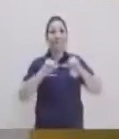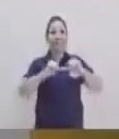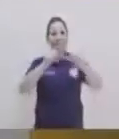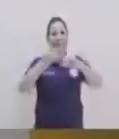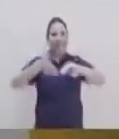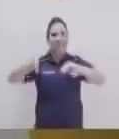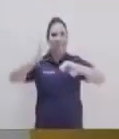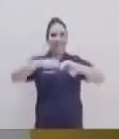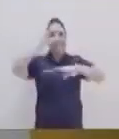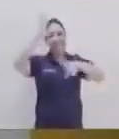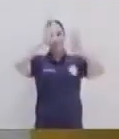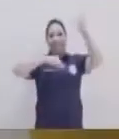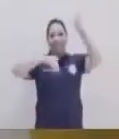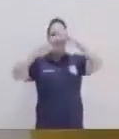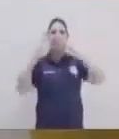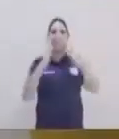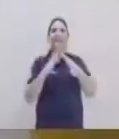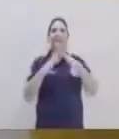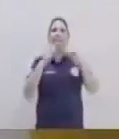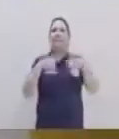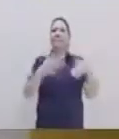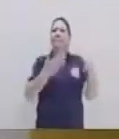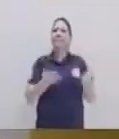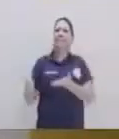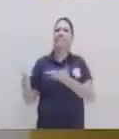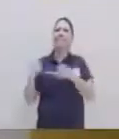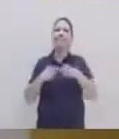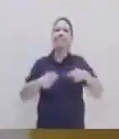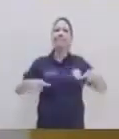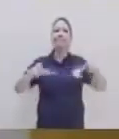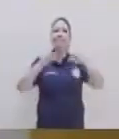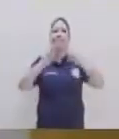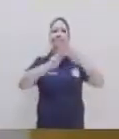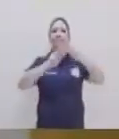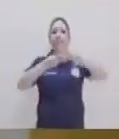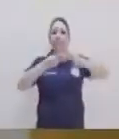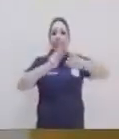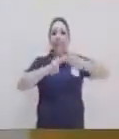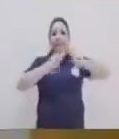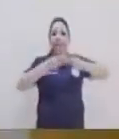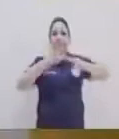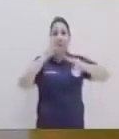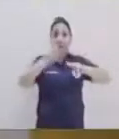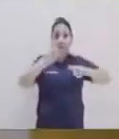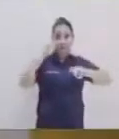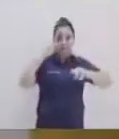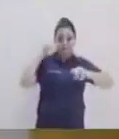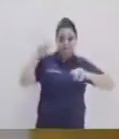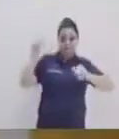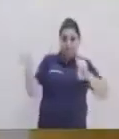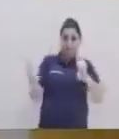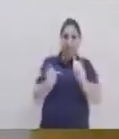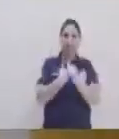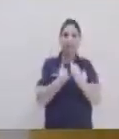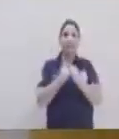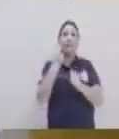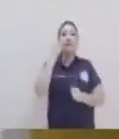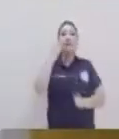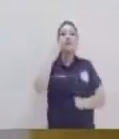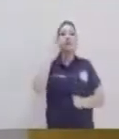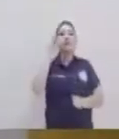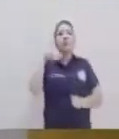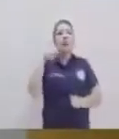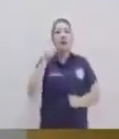Seguimos con más de su programa Aprendo en Casa. Ahora estamos en el segmento de matemáticas. Es por eso que hoy nos acompaña Xiomara de